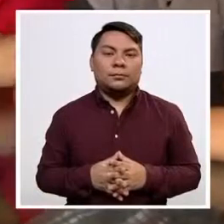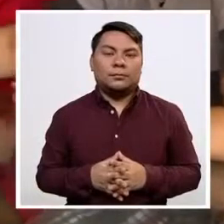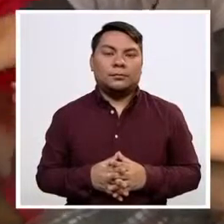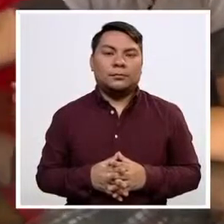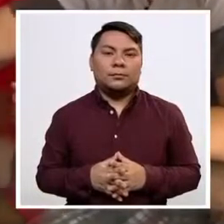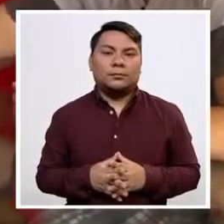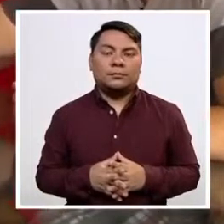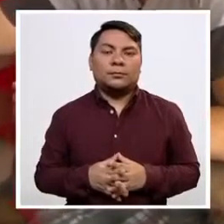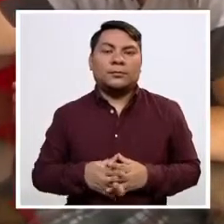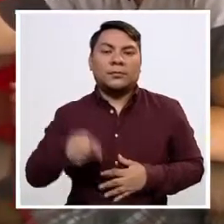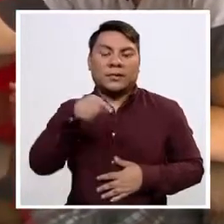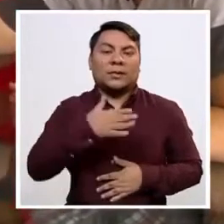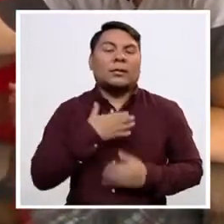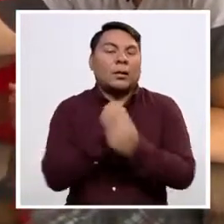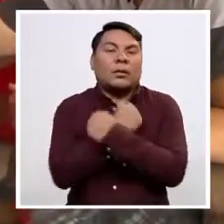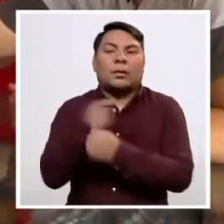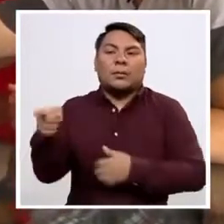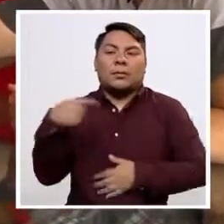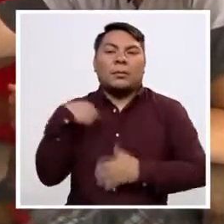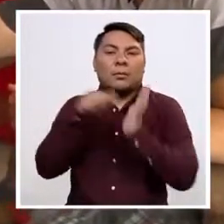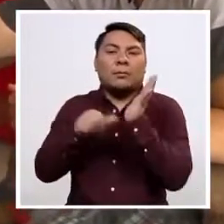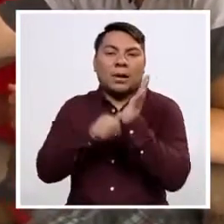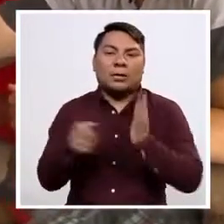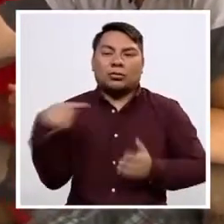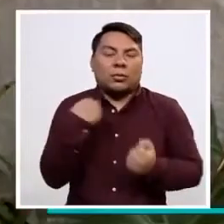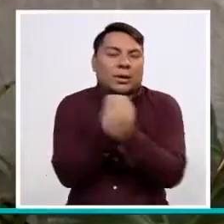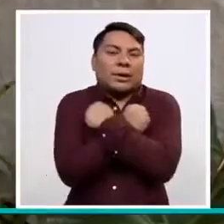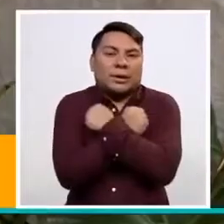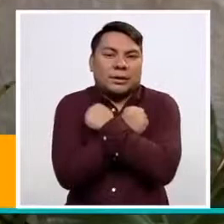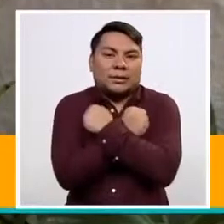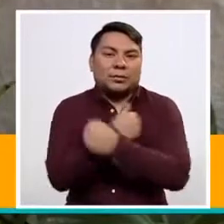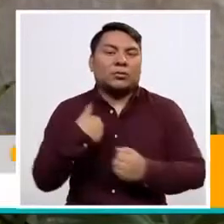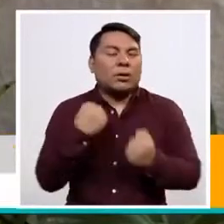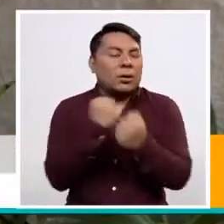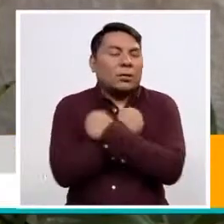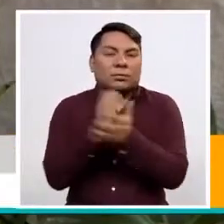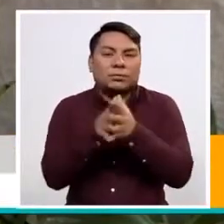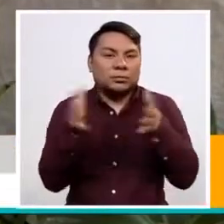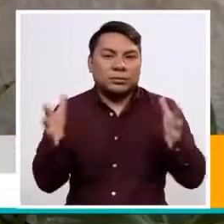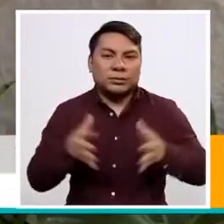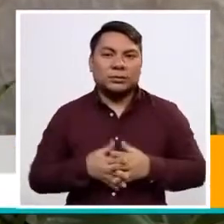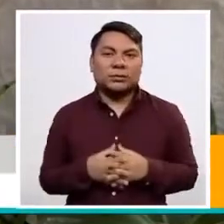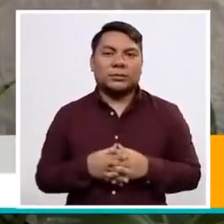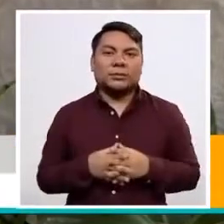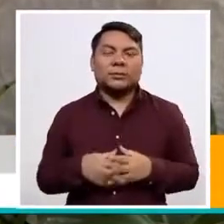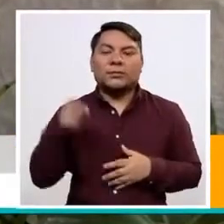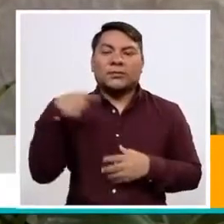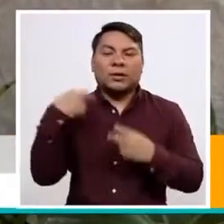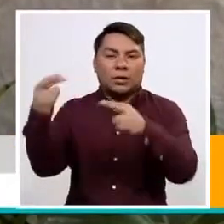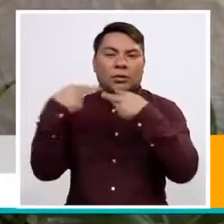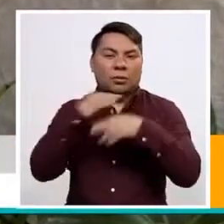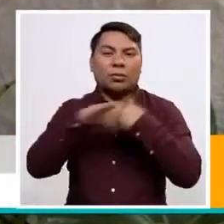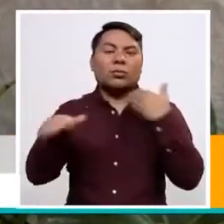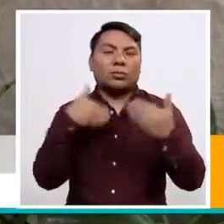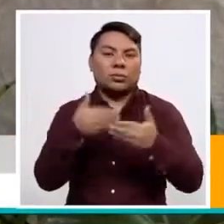Que suena es mi hermana. Que yo la quiero. Que yo amo. Pero todo